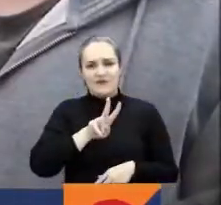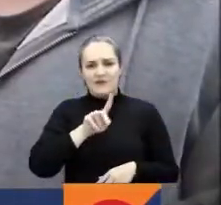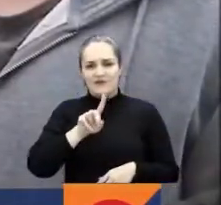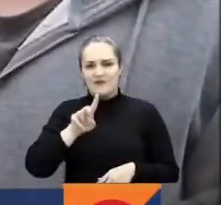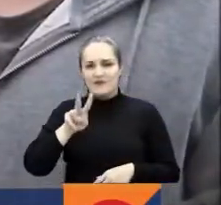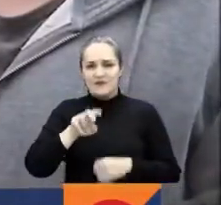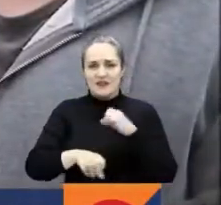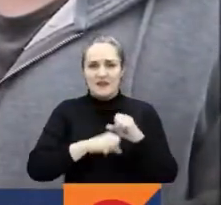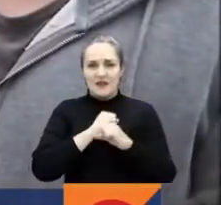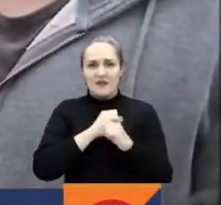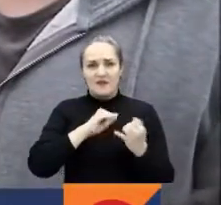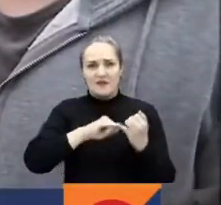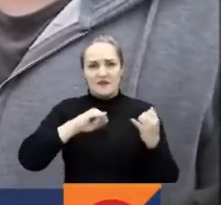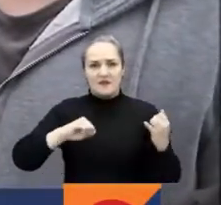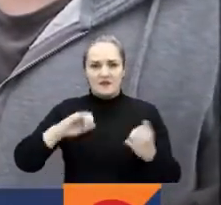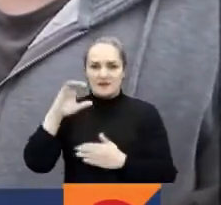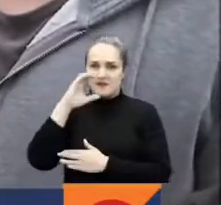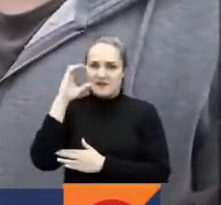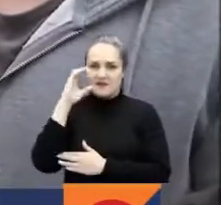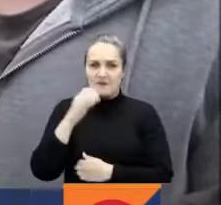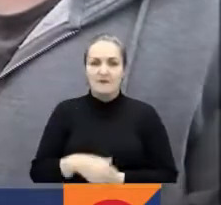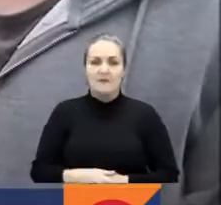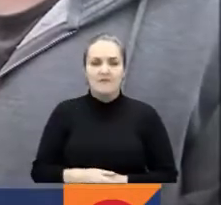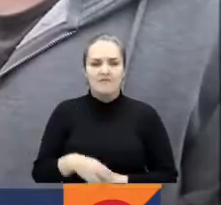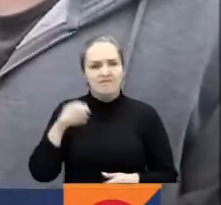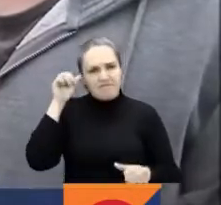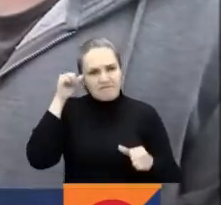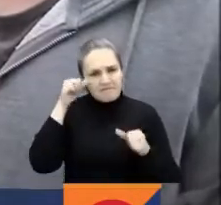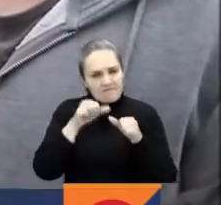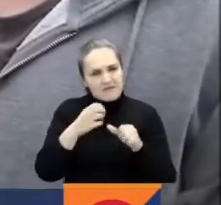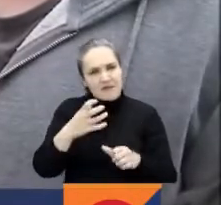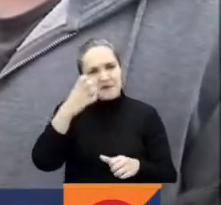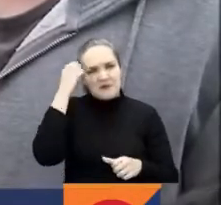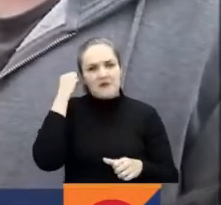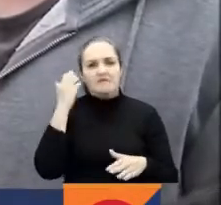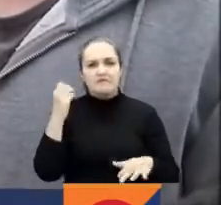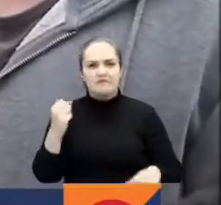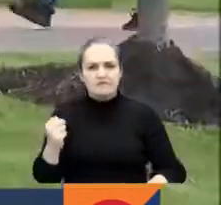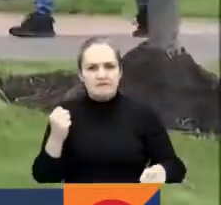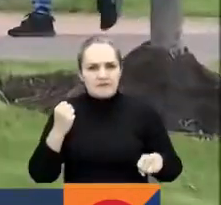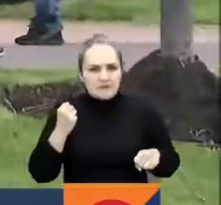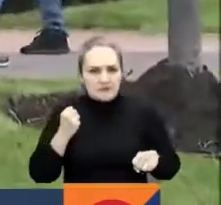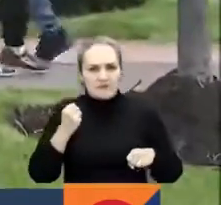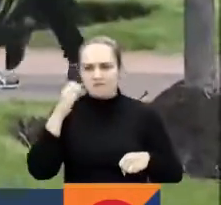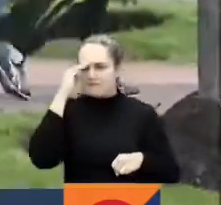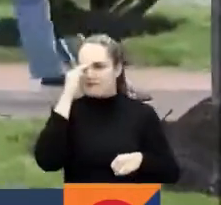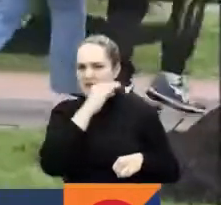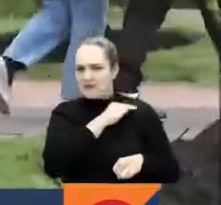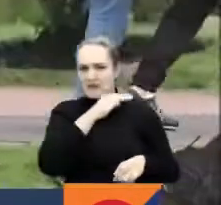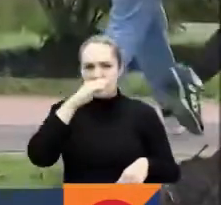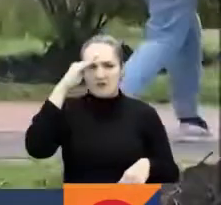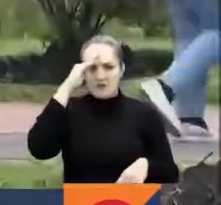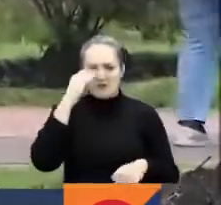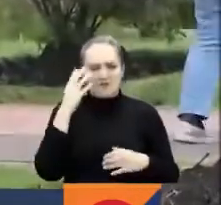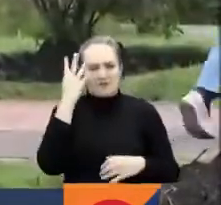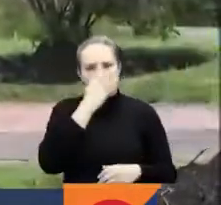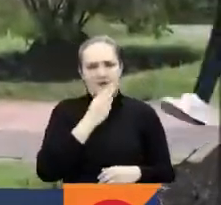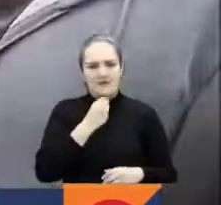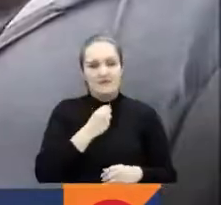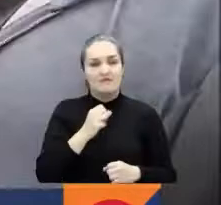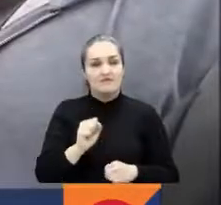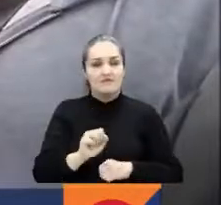como la conmemoración con los soldados, los policías y sé que va a estar muy bonito, muy organizado. Estoy muy